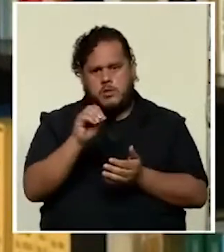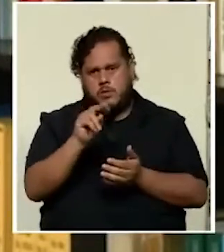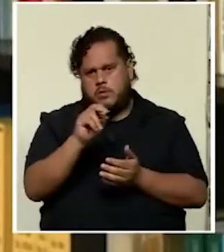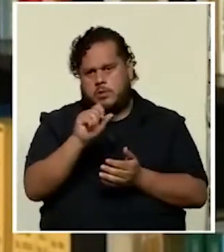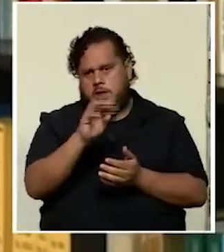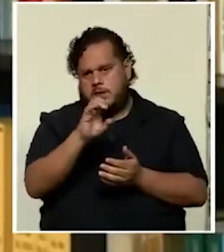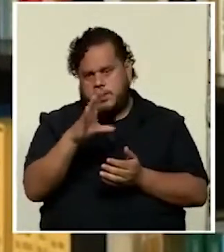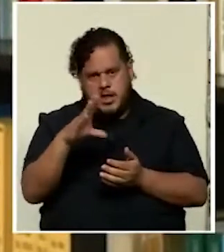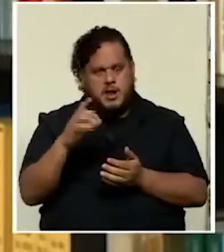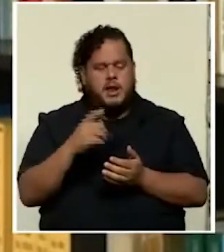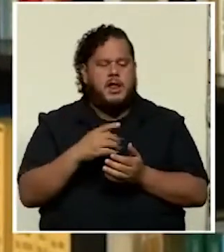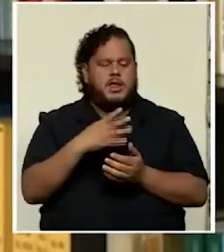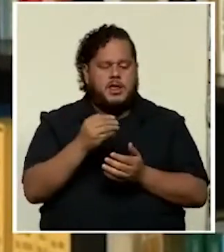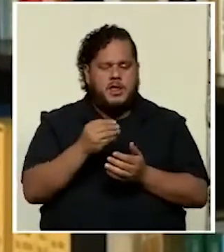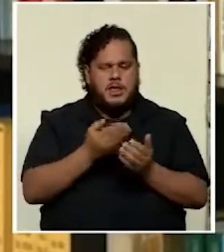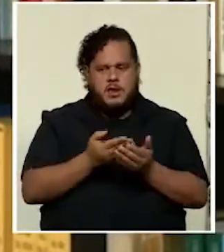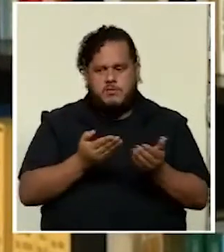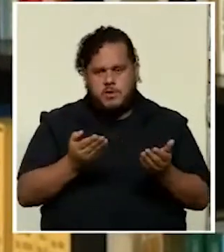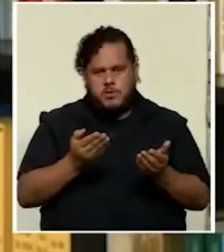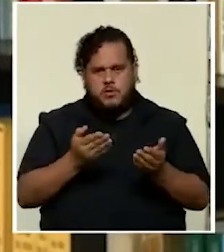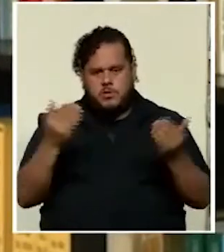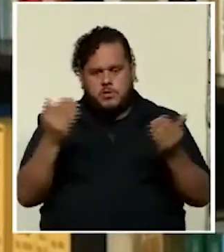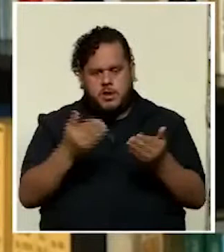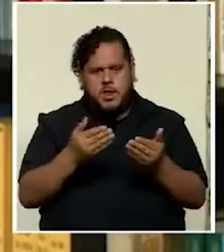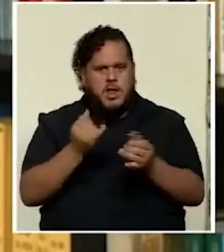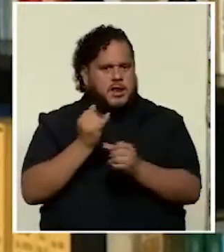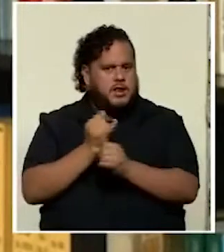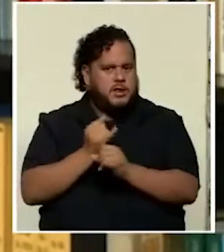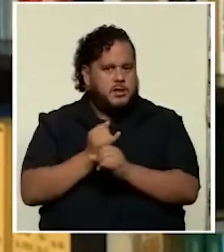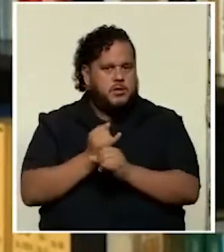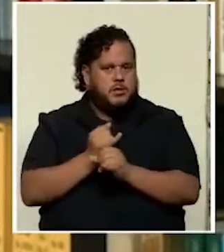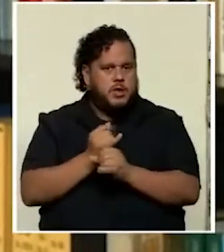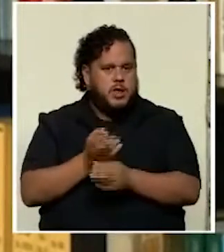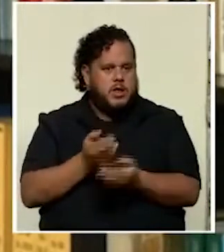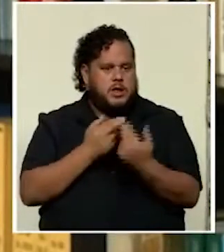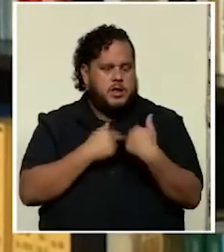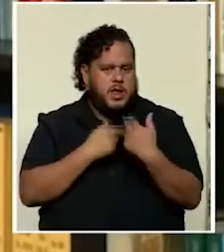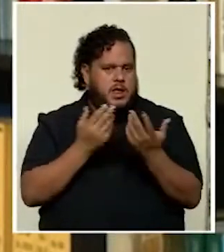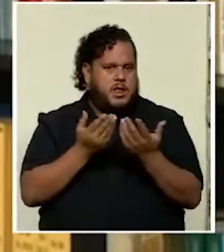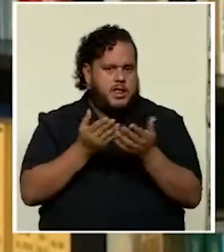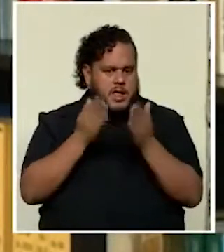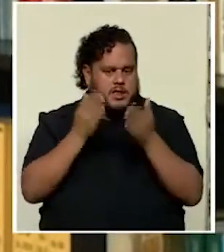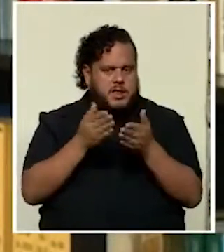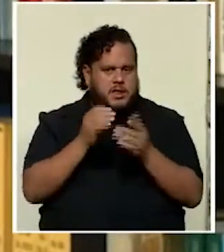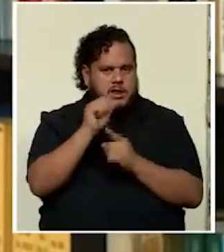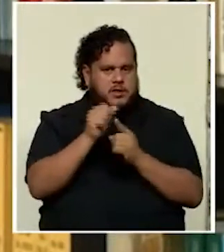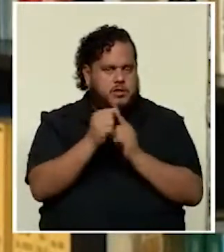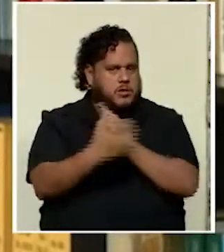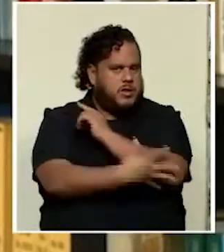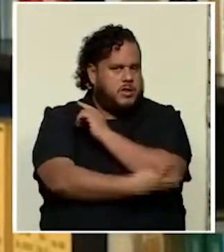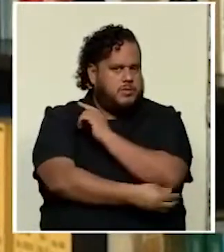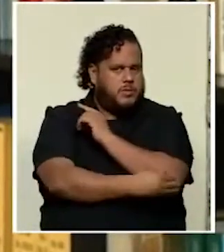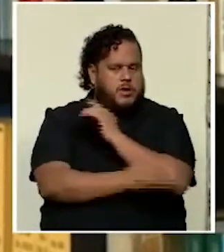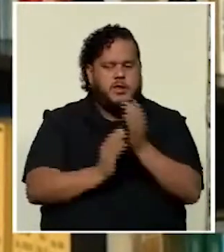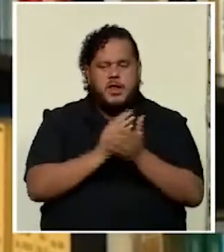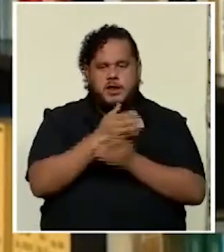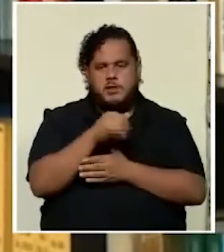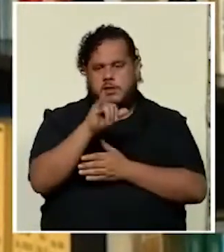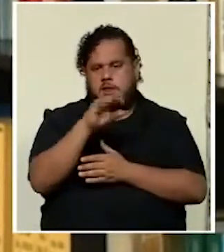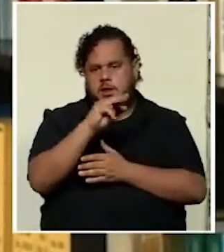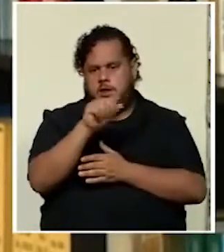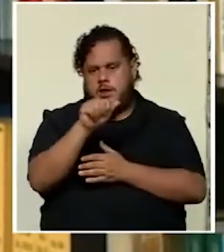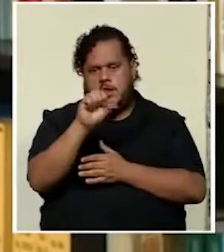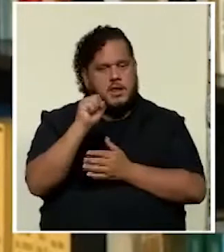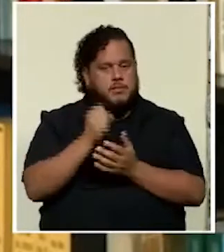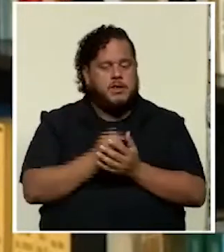recursos destinados y la institucionalidad encargada digamos de atender las situaciones de pobreza por medio de Limas ¿verdad?